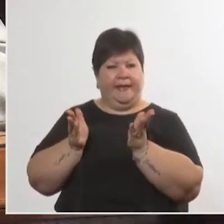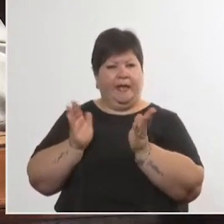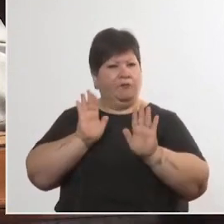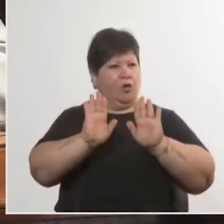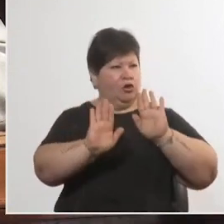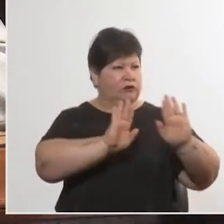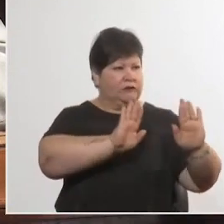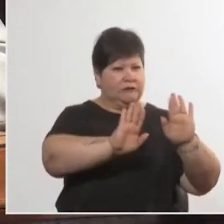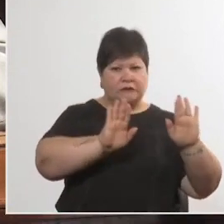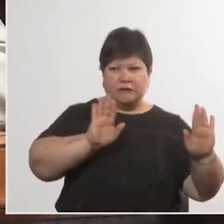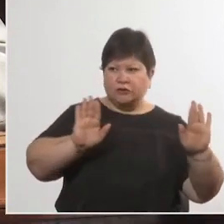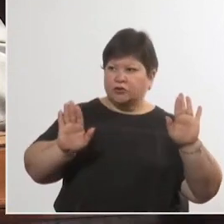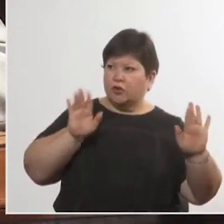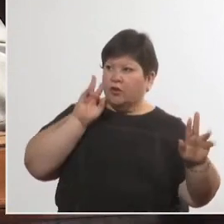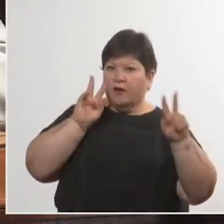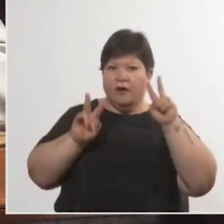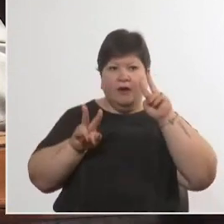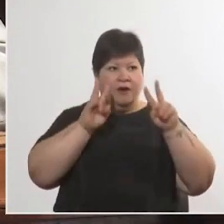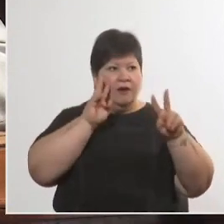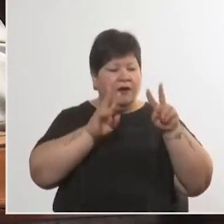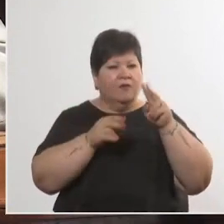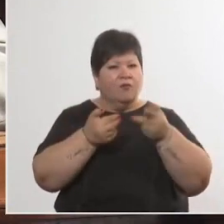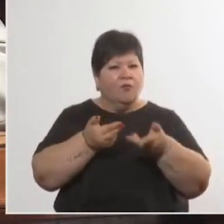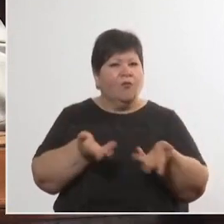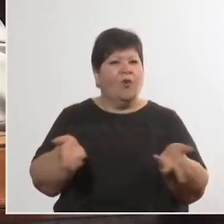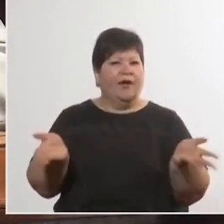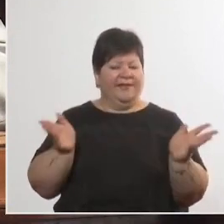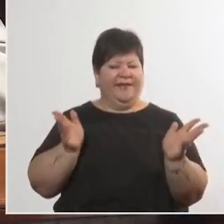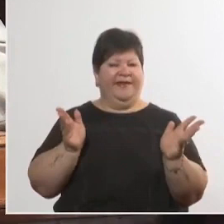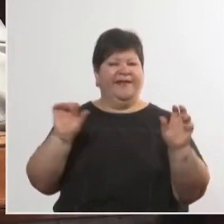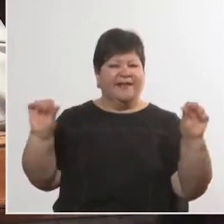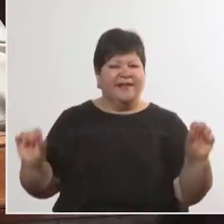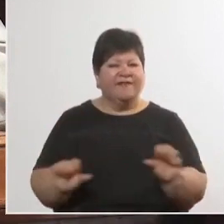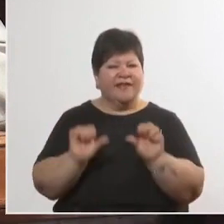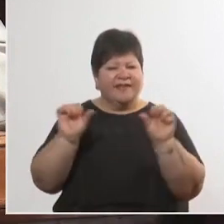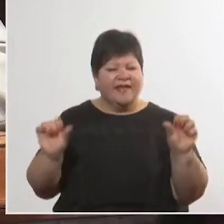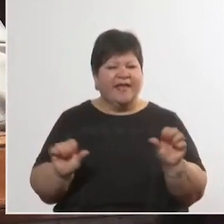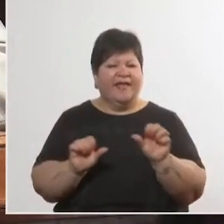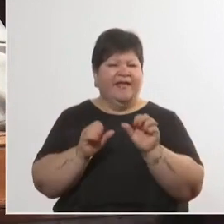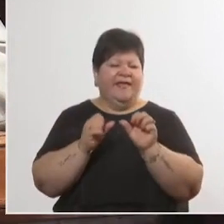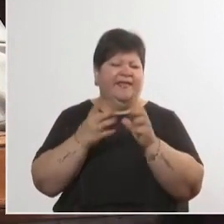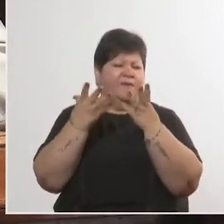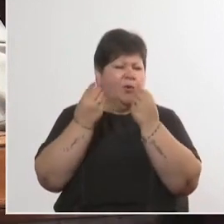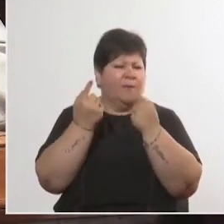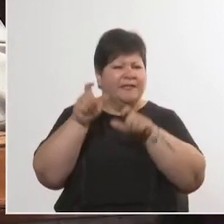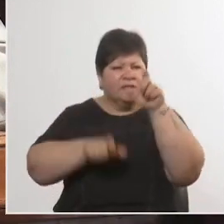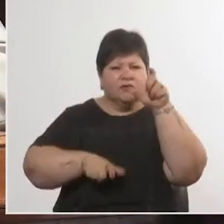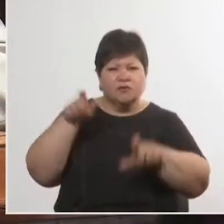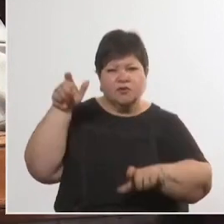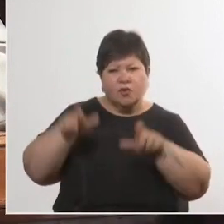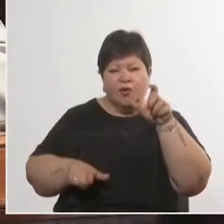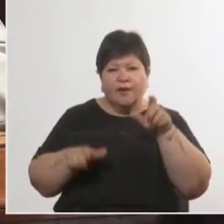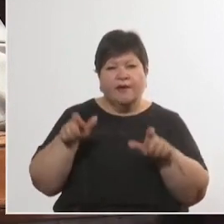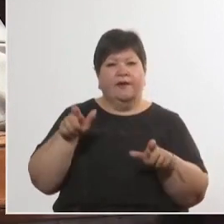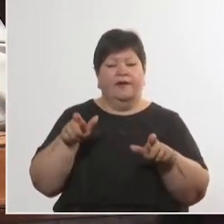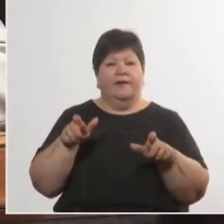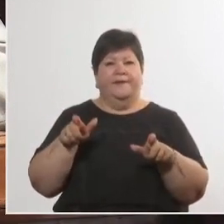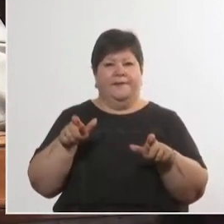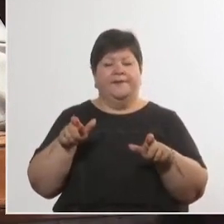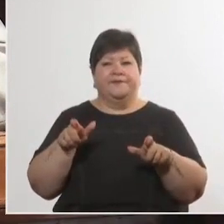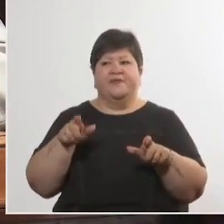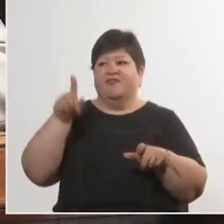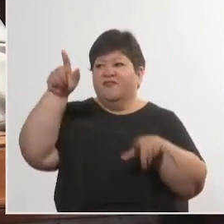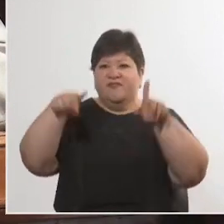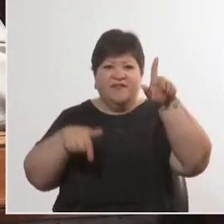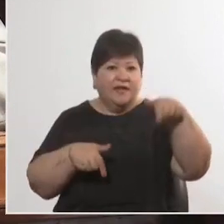interesante la actividad de decenas y decenas de personas que provienen de